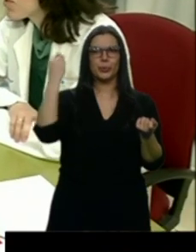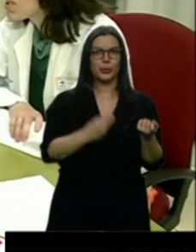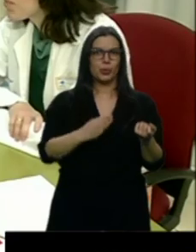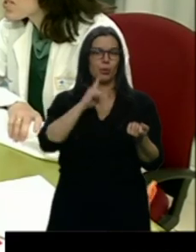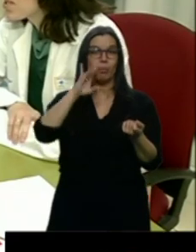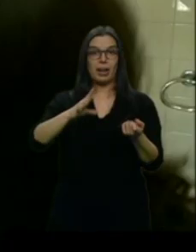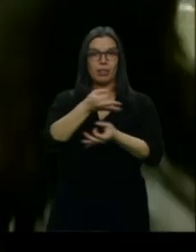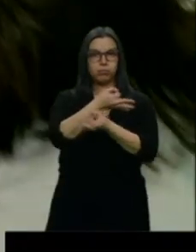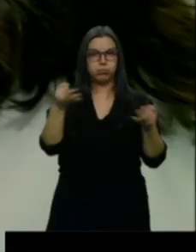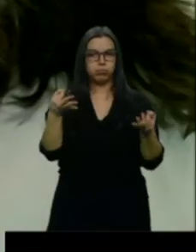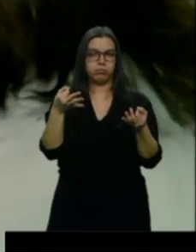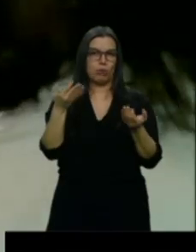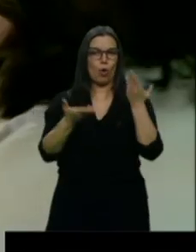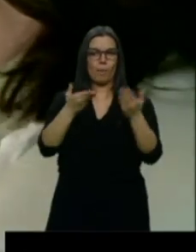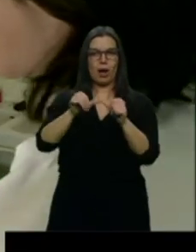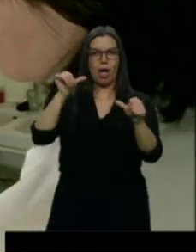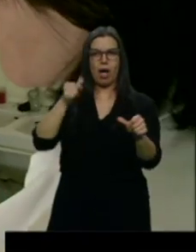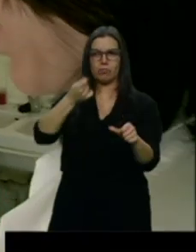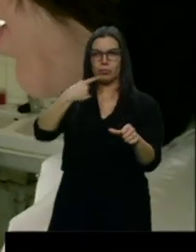ya que consigue eliminar las placas.